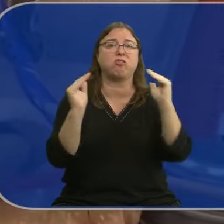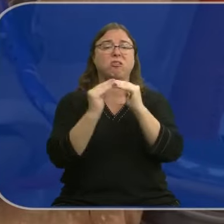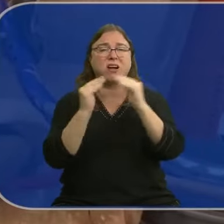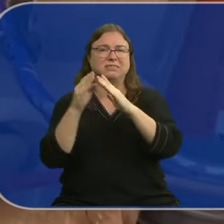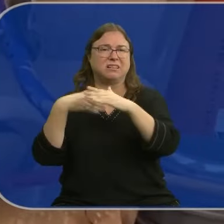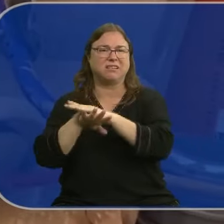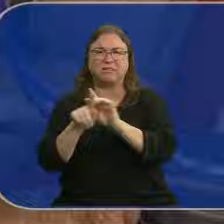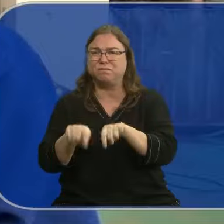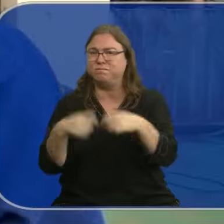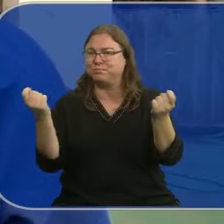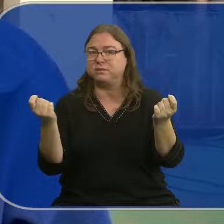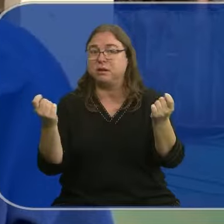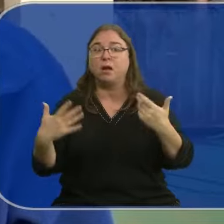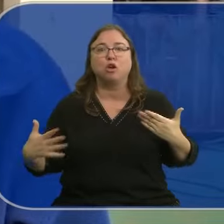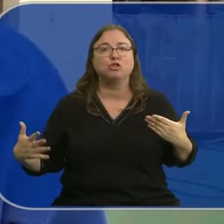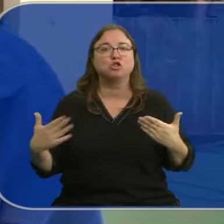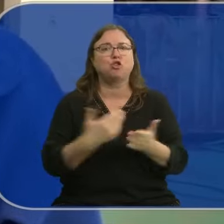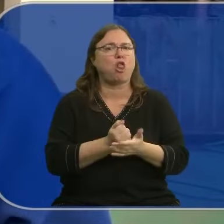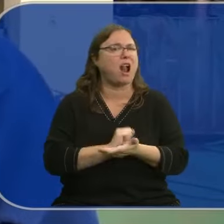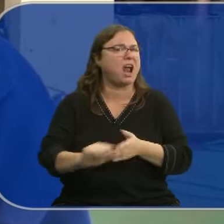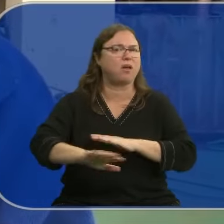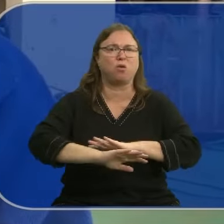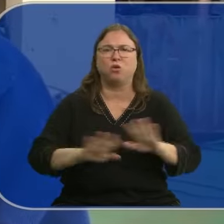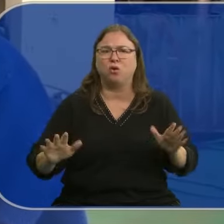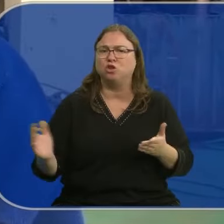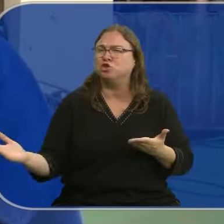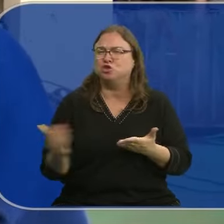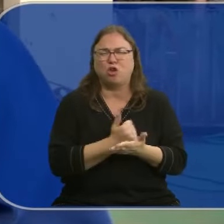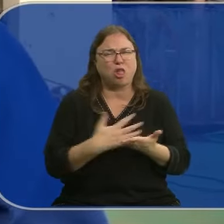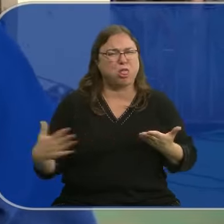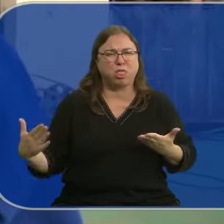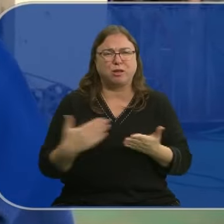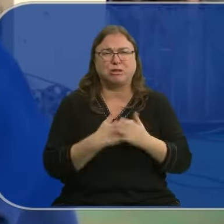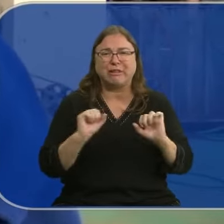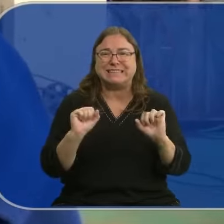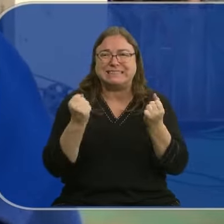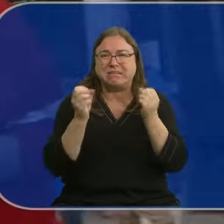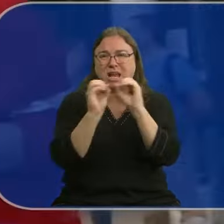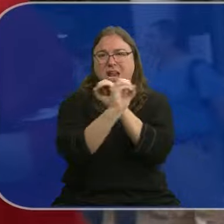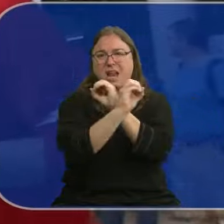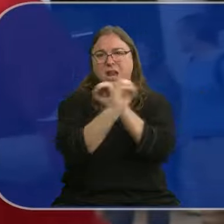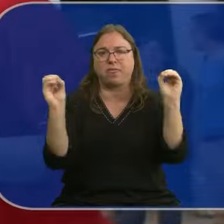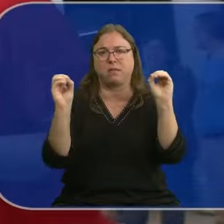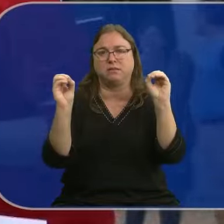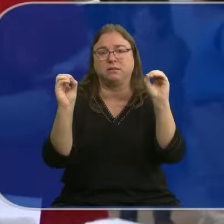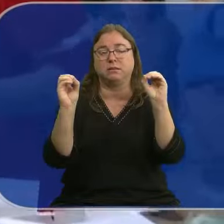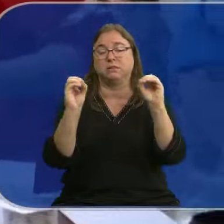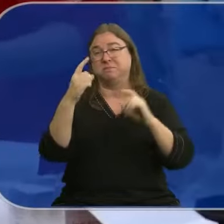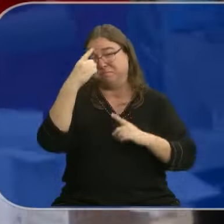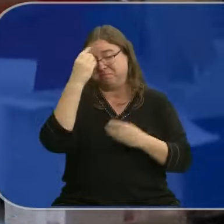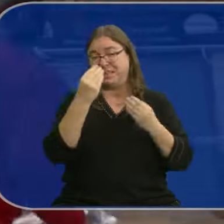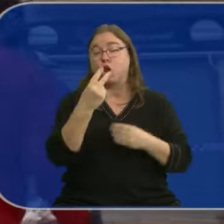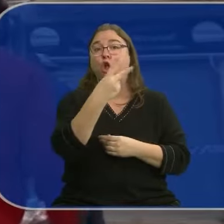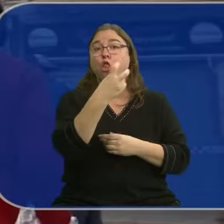y garajes destrozados. Se ha ido todo al carajo, todo, todo, todo, todo, todo, no he podido salvar nada. Se calcula que hay